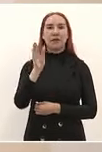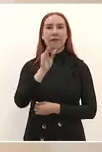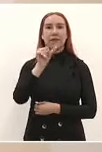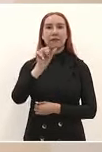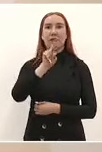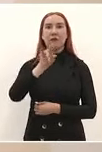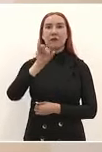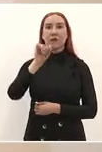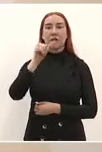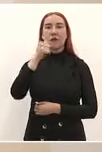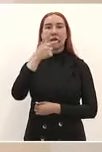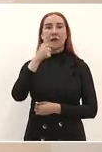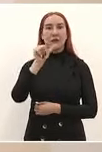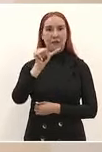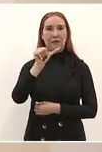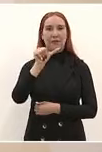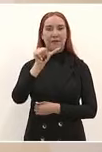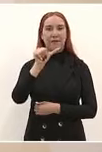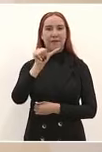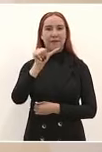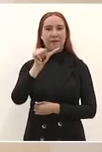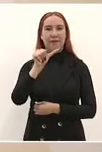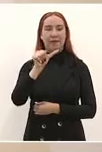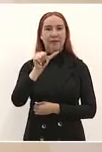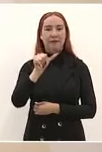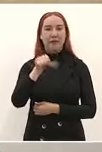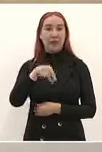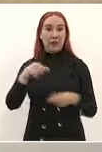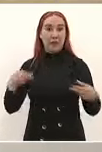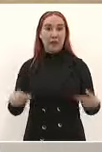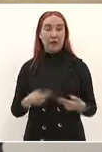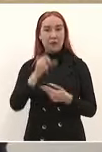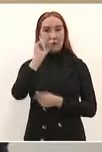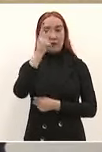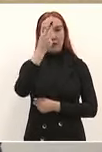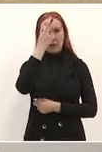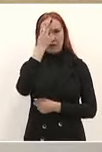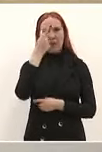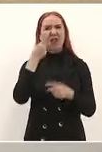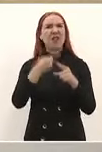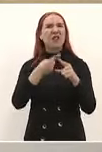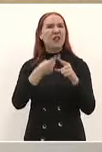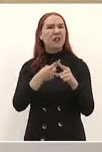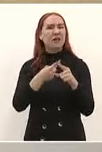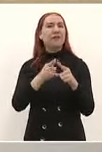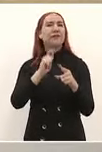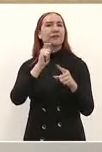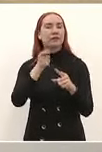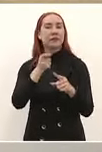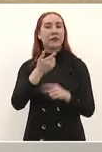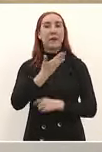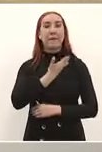fue el presidente de